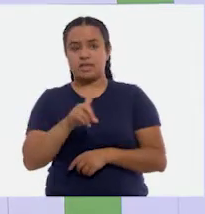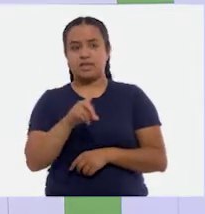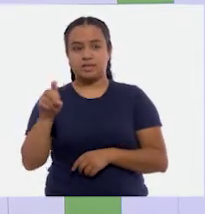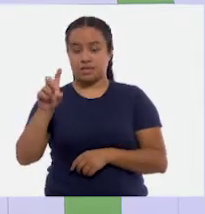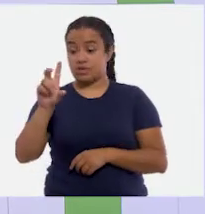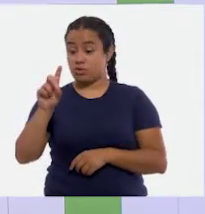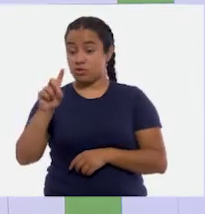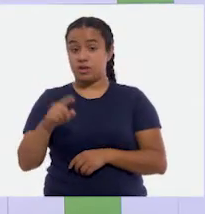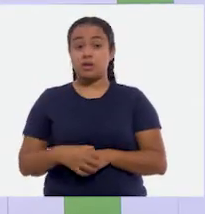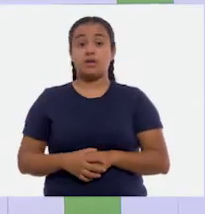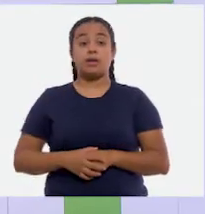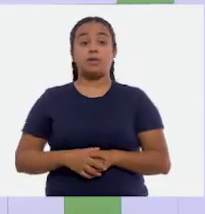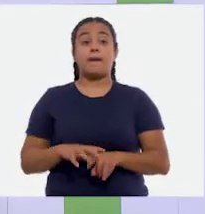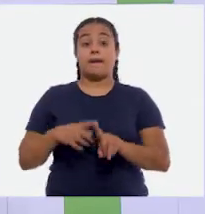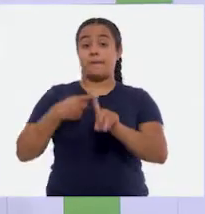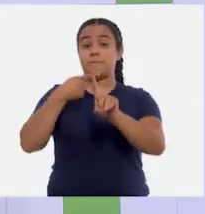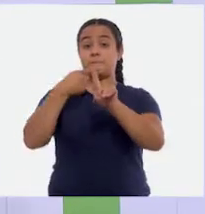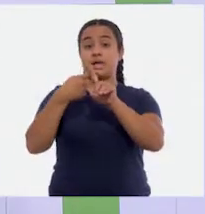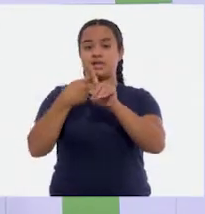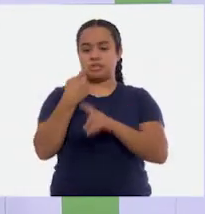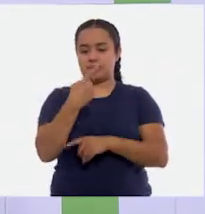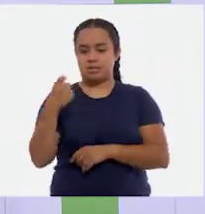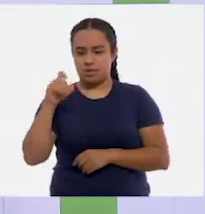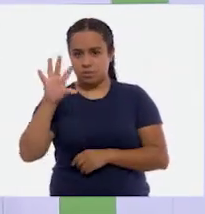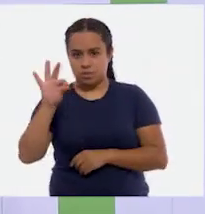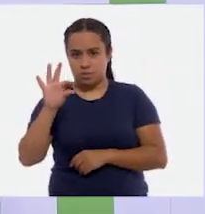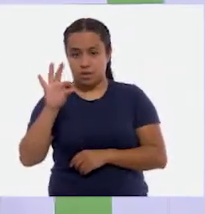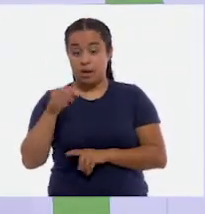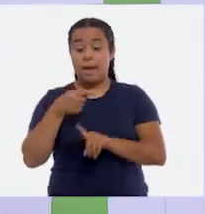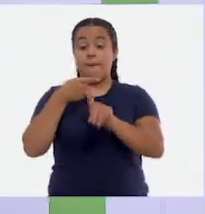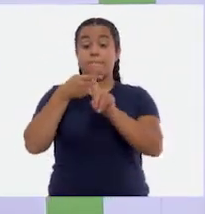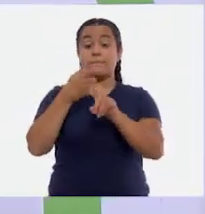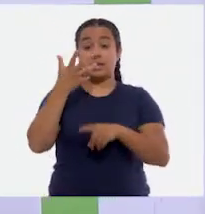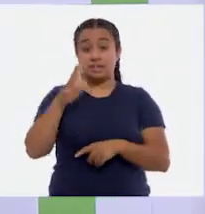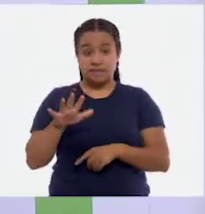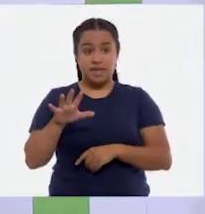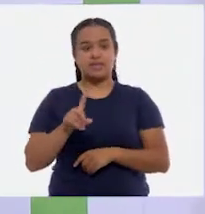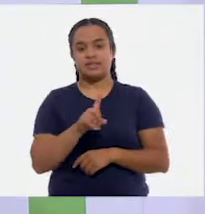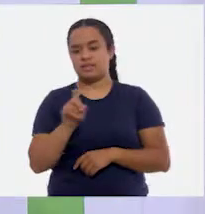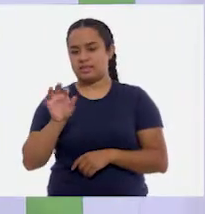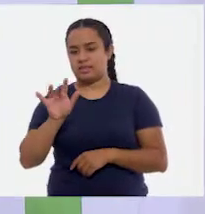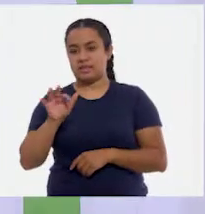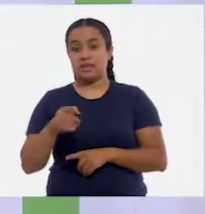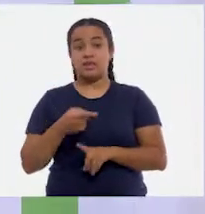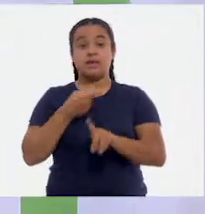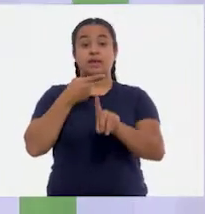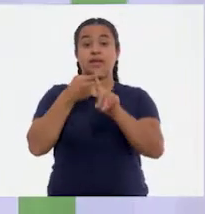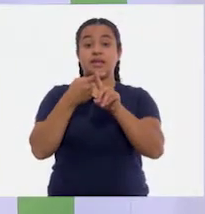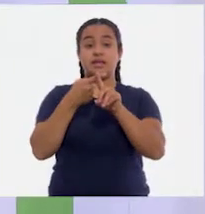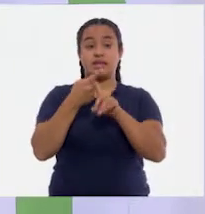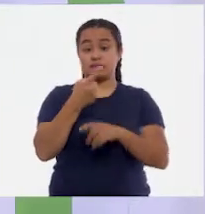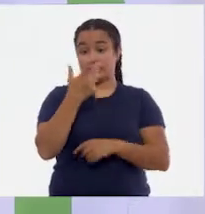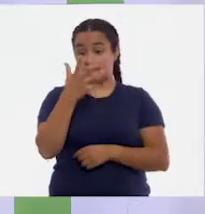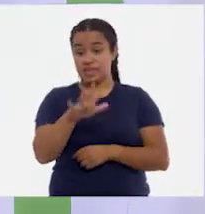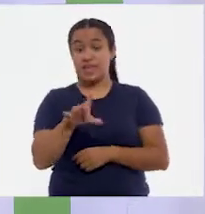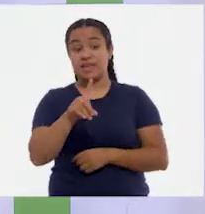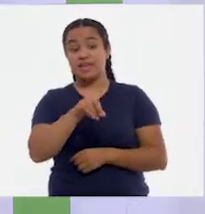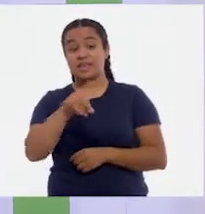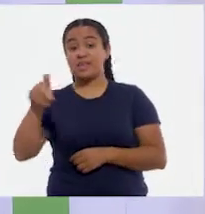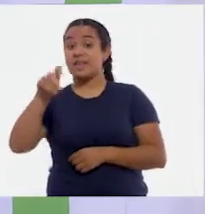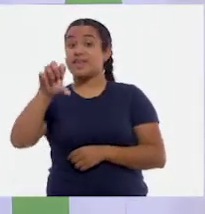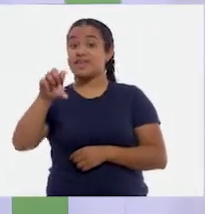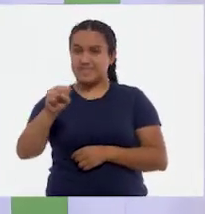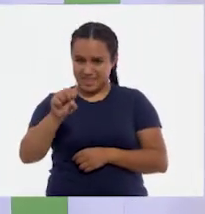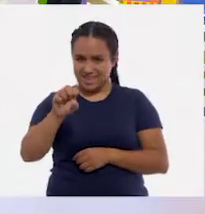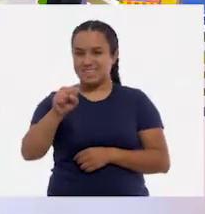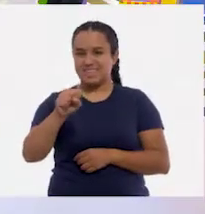ciento treinta. Y otros diez, ciento cuarenta. Y otros diez, ciento cincuenta. Y otros diez, ciento